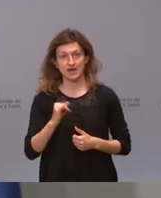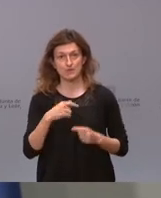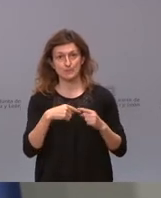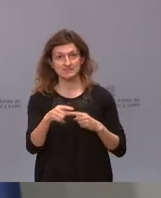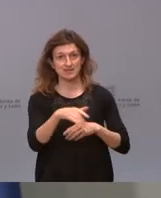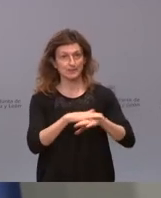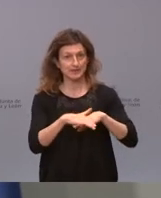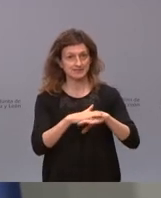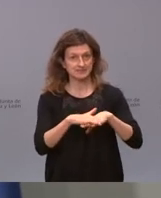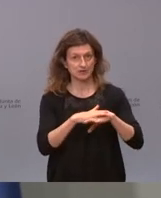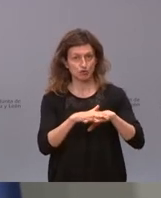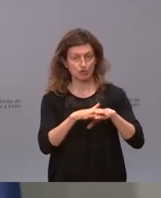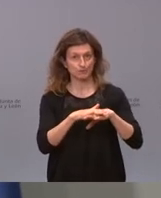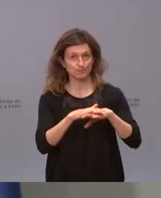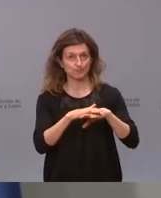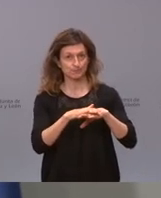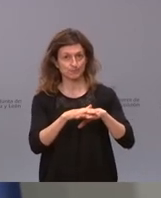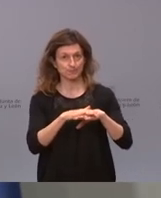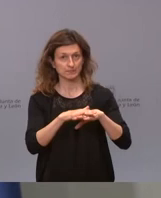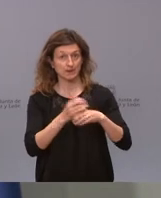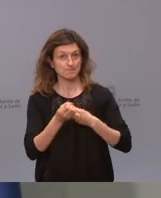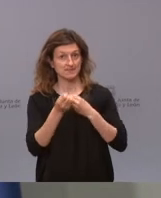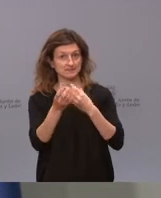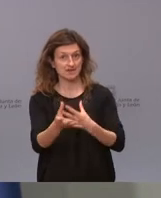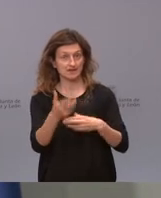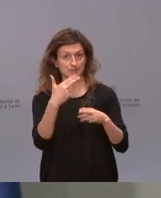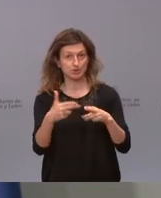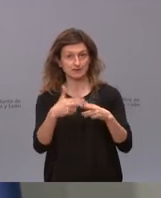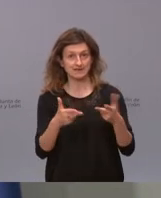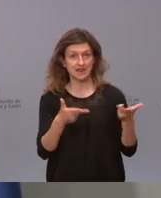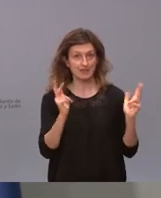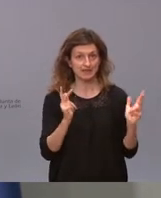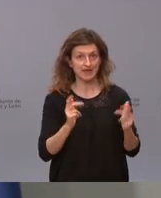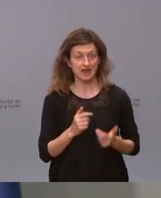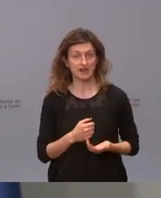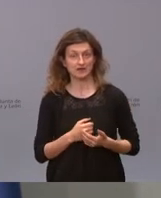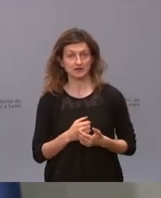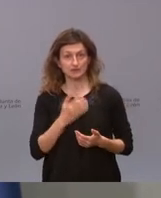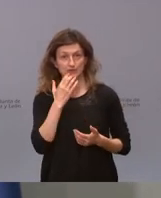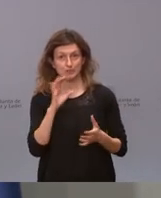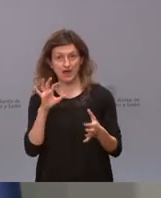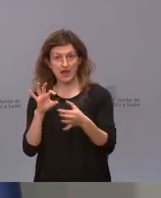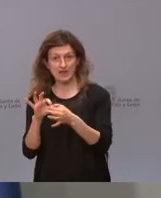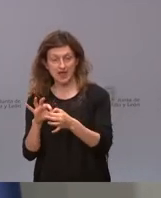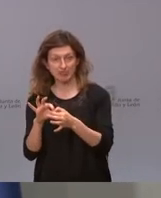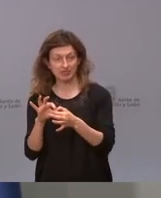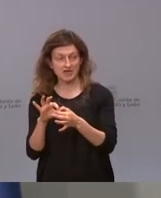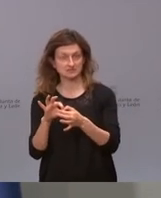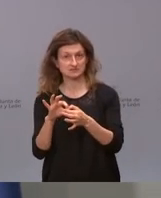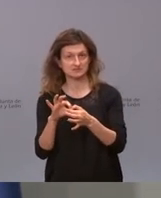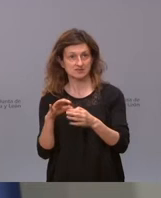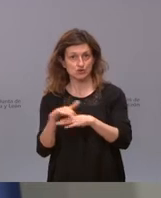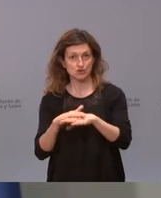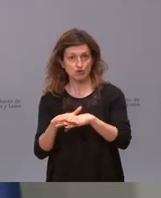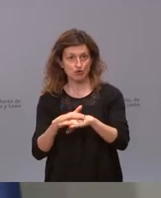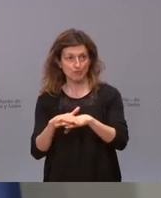que es el mensaje de que una política liberal no puede tejer alianzas con un gobierno que se